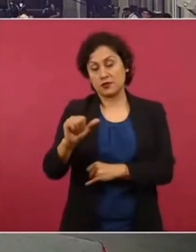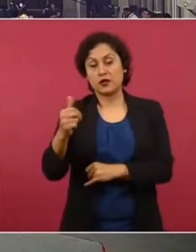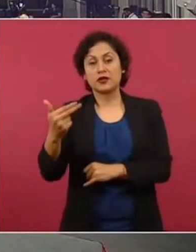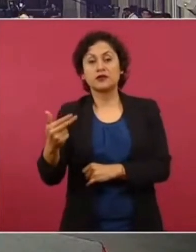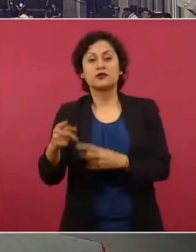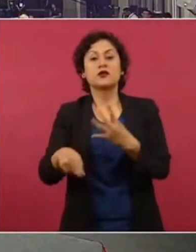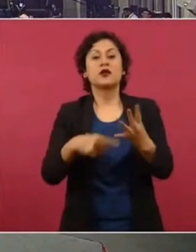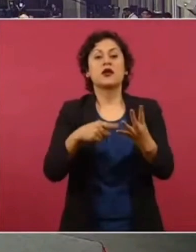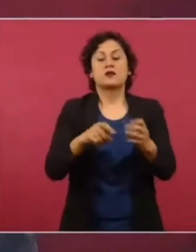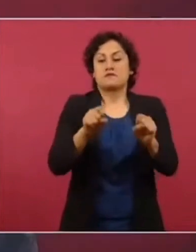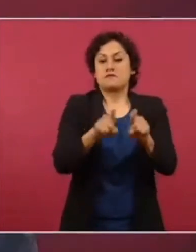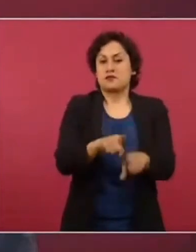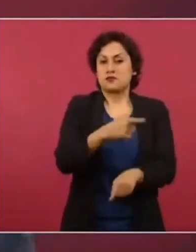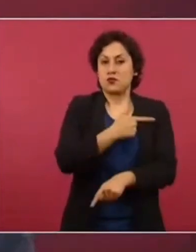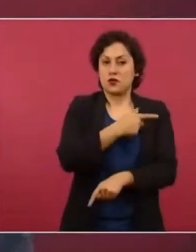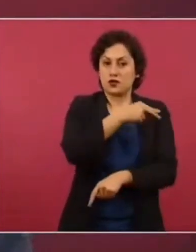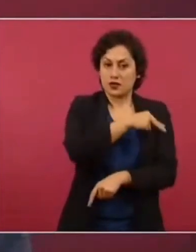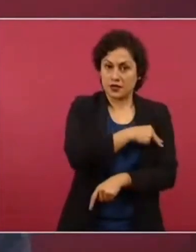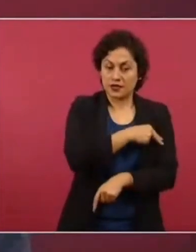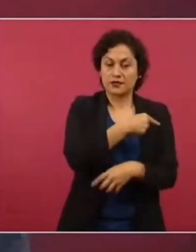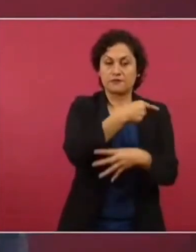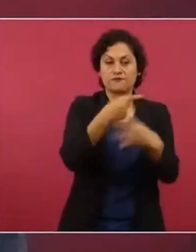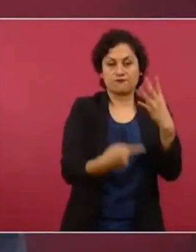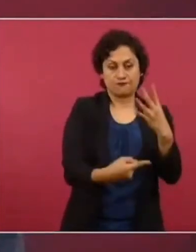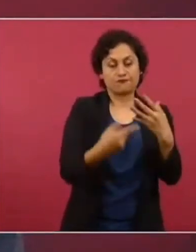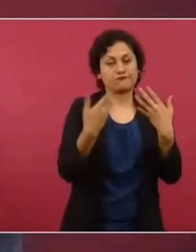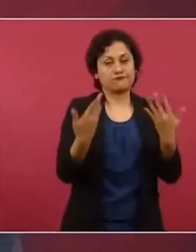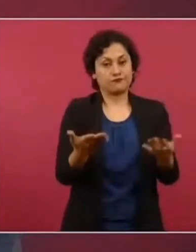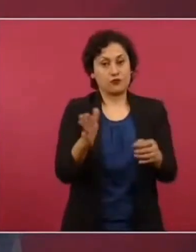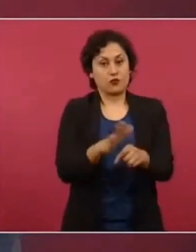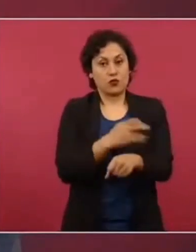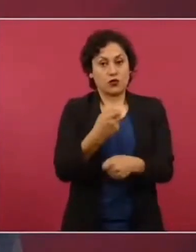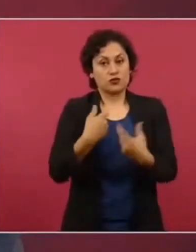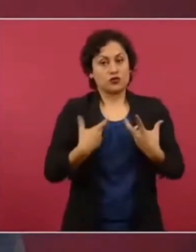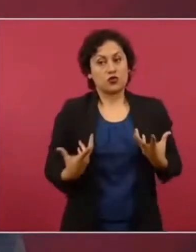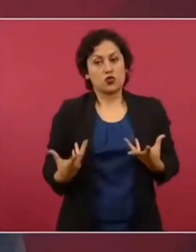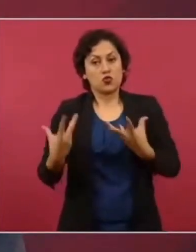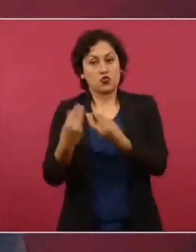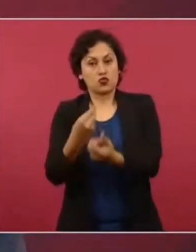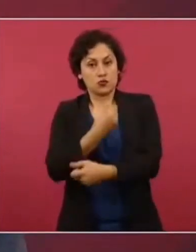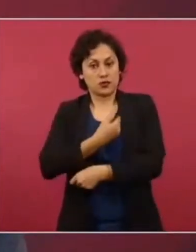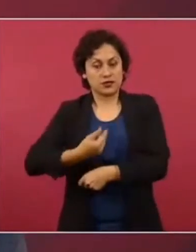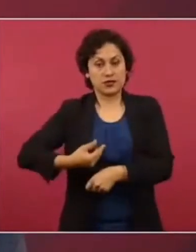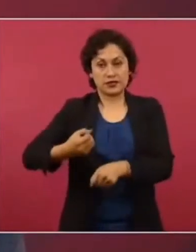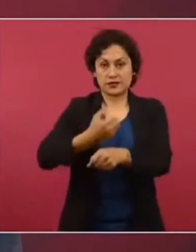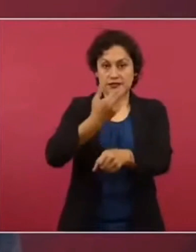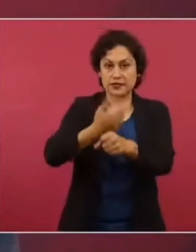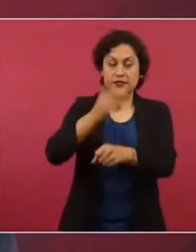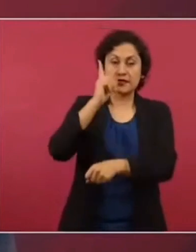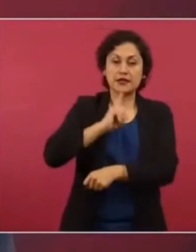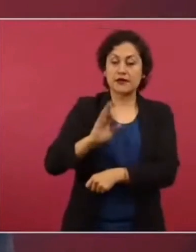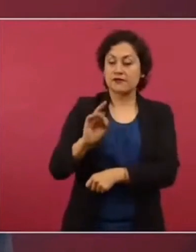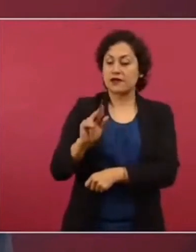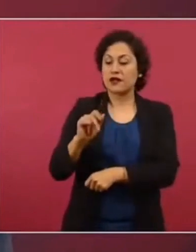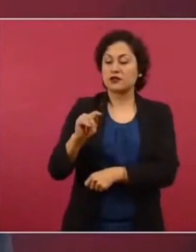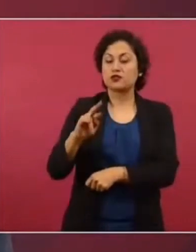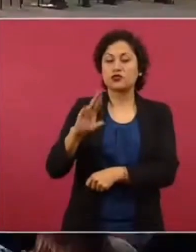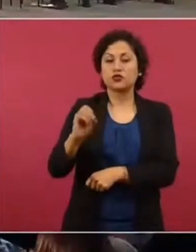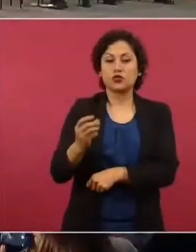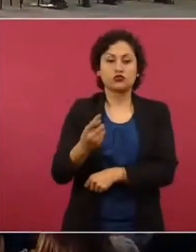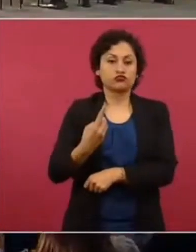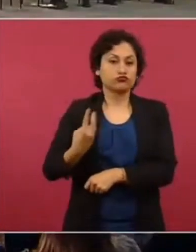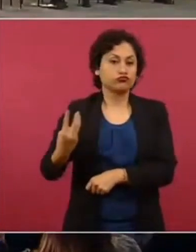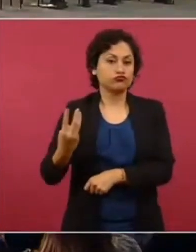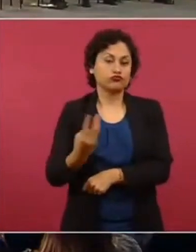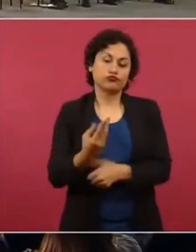Nacional. Por lo tanto, me uno al presidente y a la secretaria Frausto para felicitar una vez más a todos los